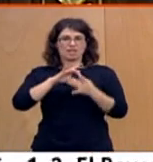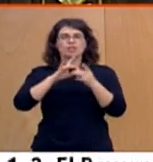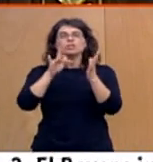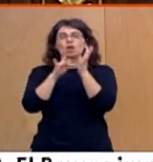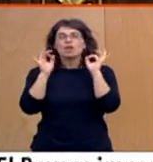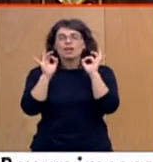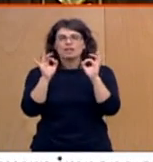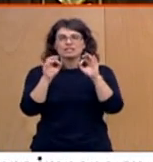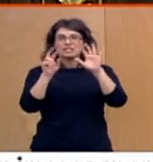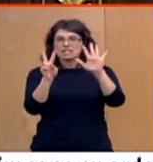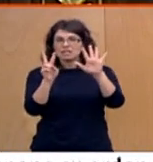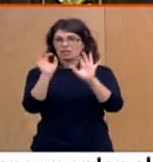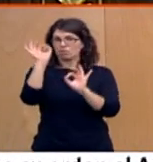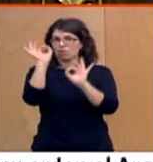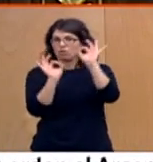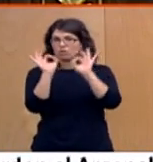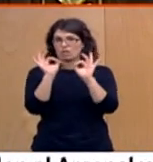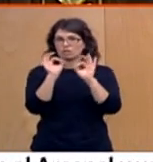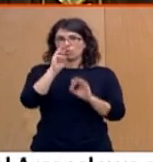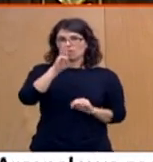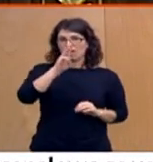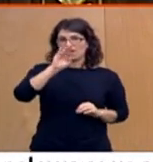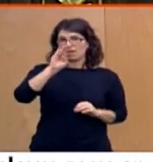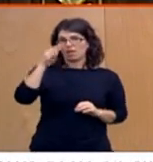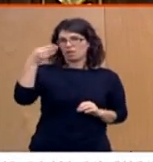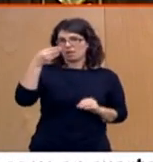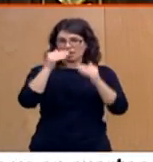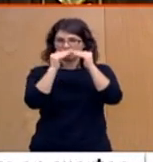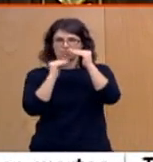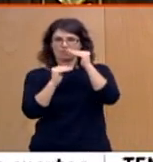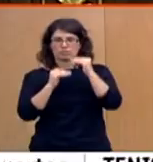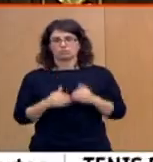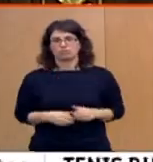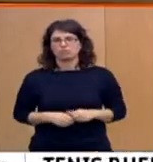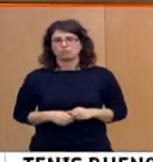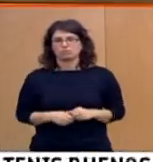7% del Producto Interior y, sin